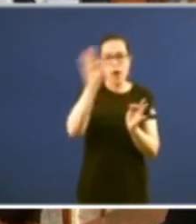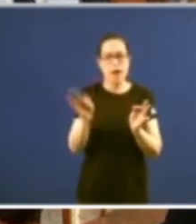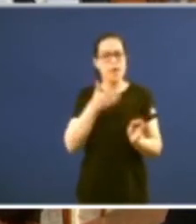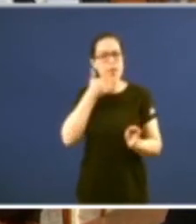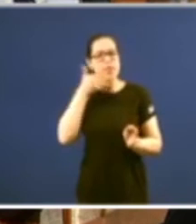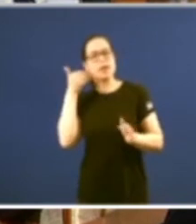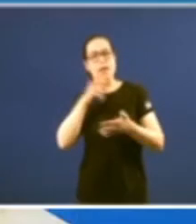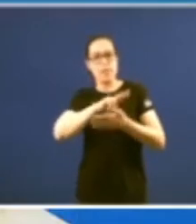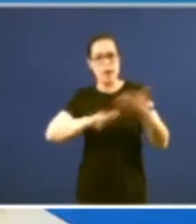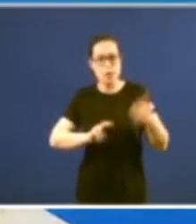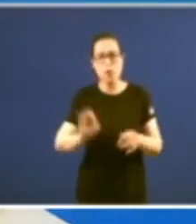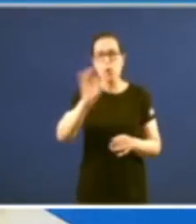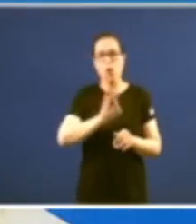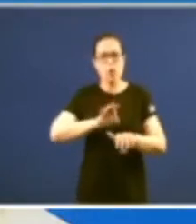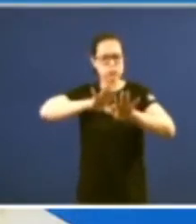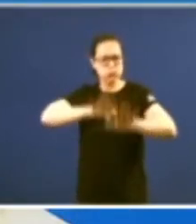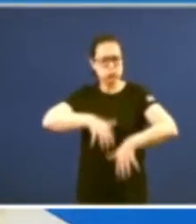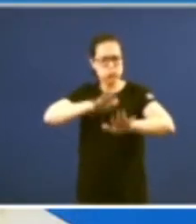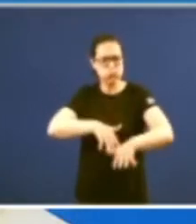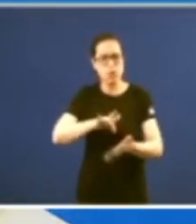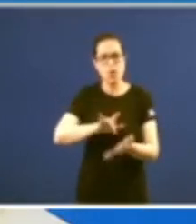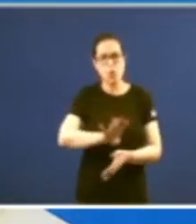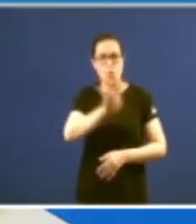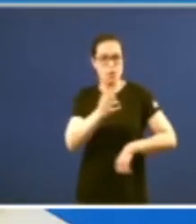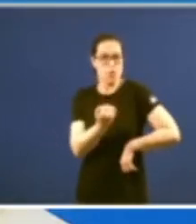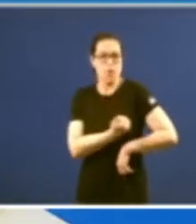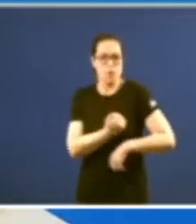a histórica manifestación do Catro de Nadal